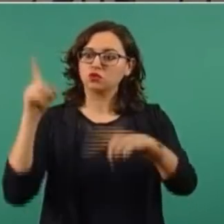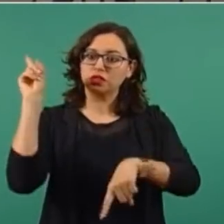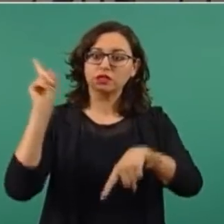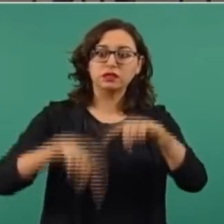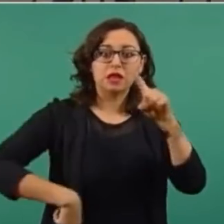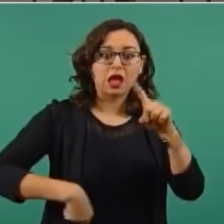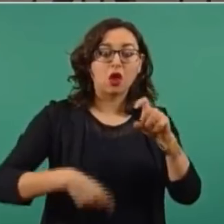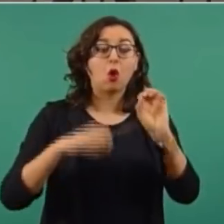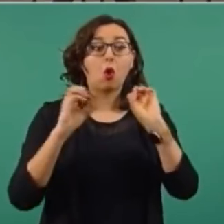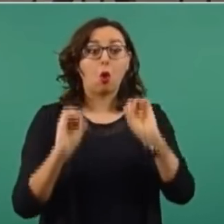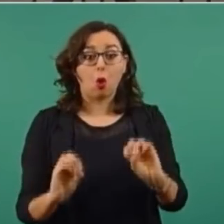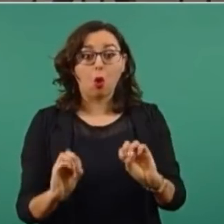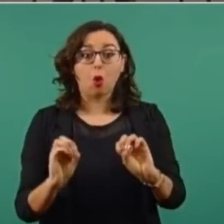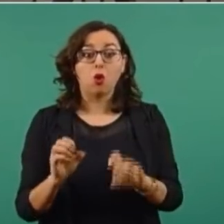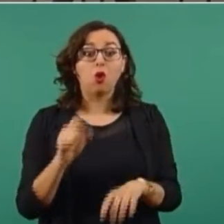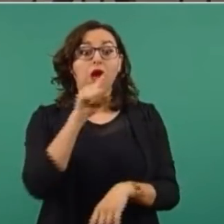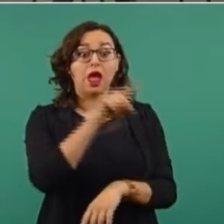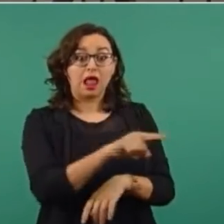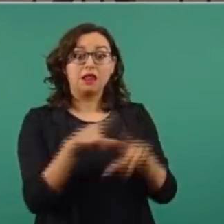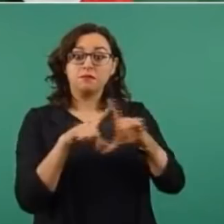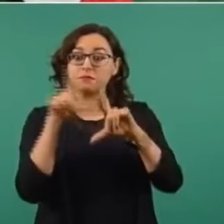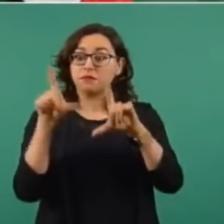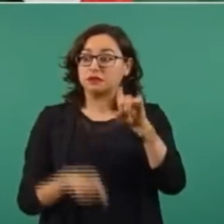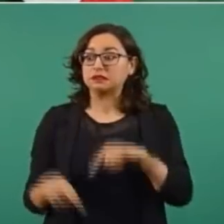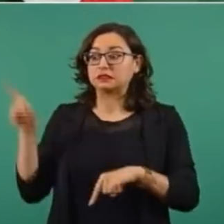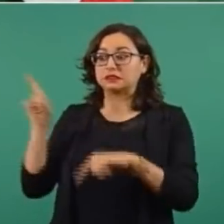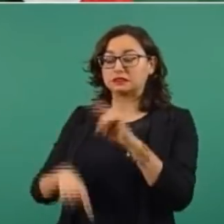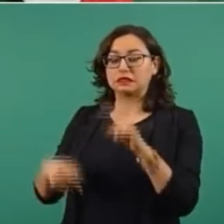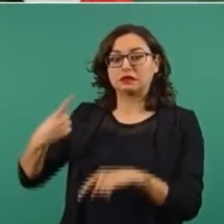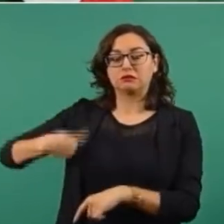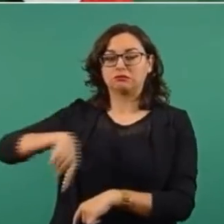Pues no pudieron.